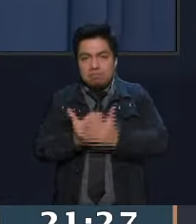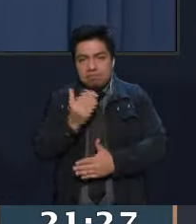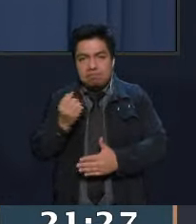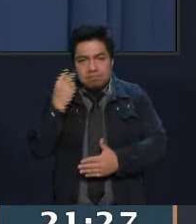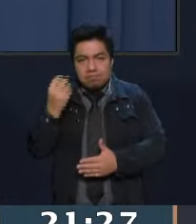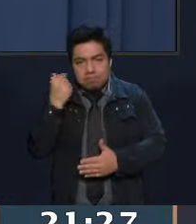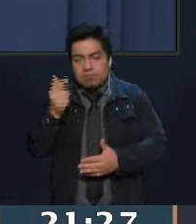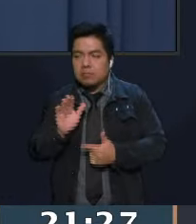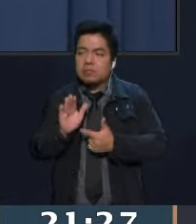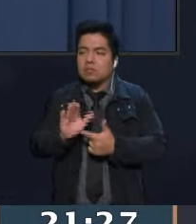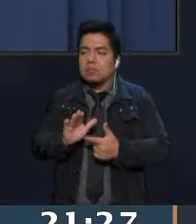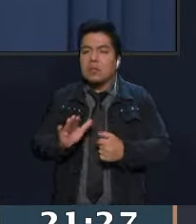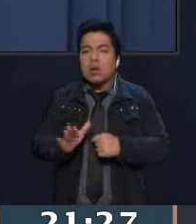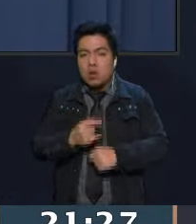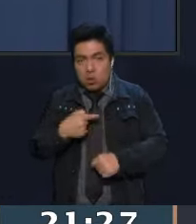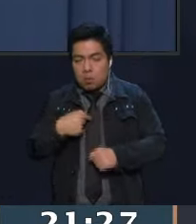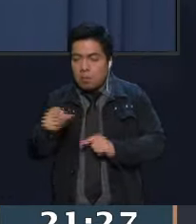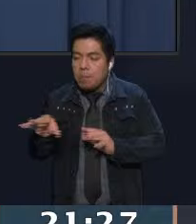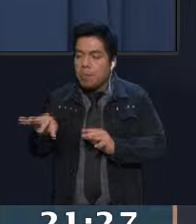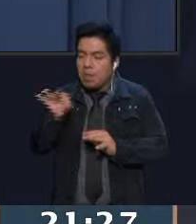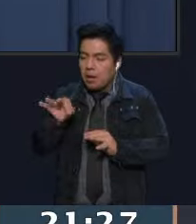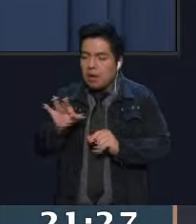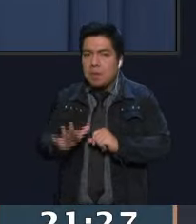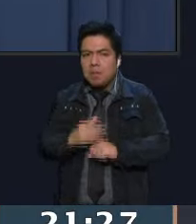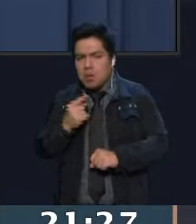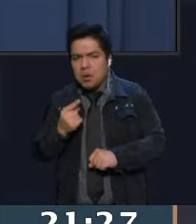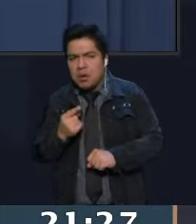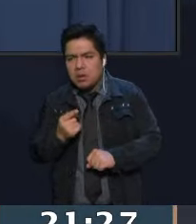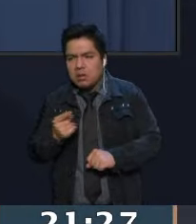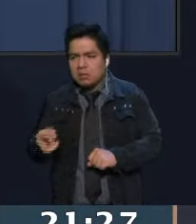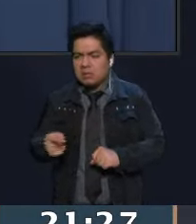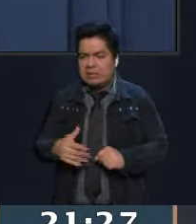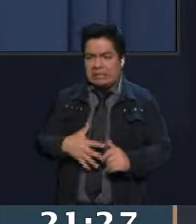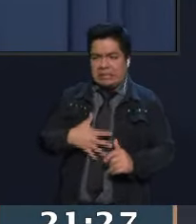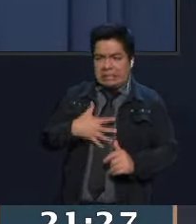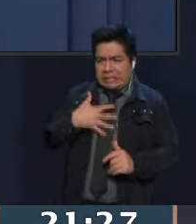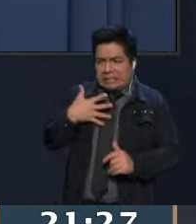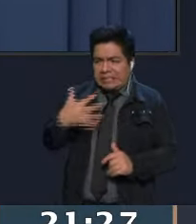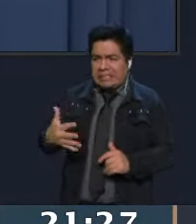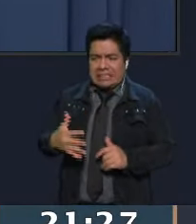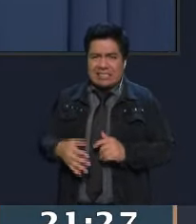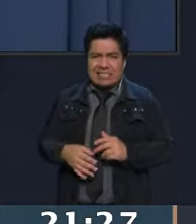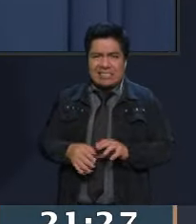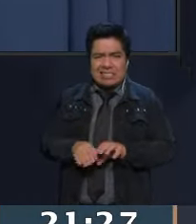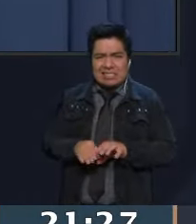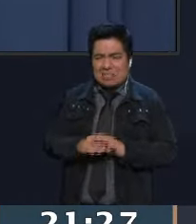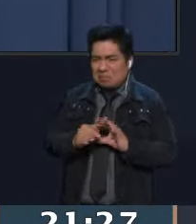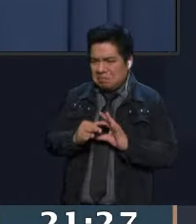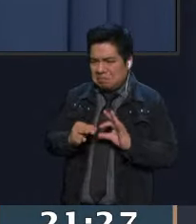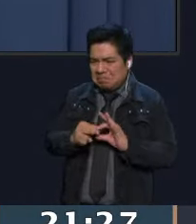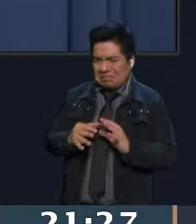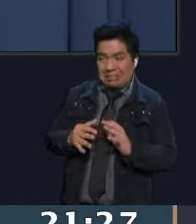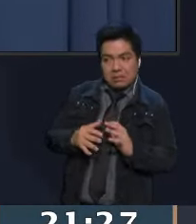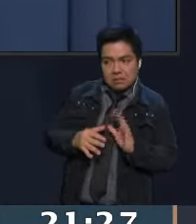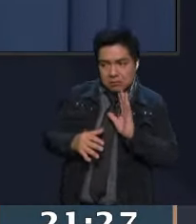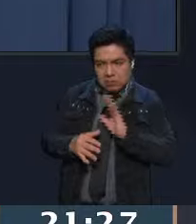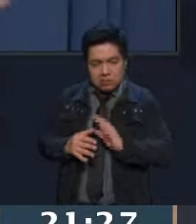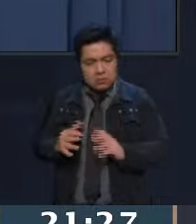Y te voy a decir por qué yo también lo retomo. Porque él habló con desprecio y con, digamos, con un